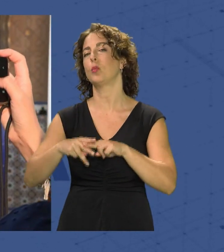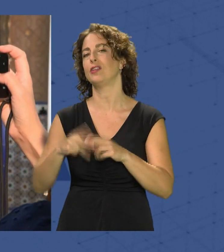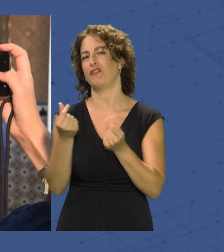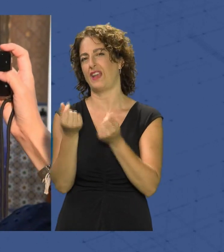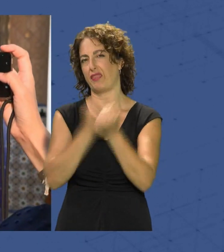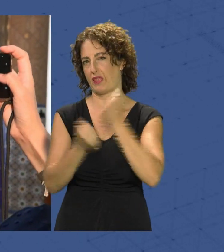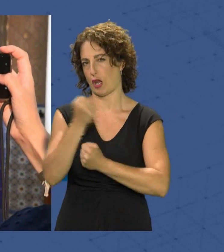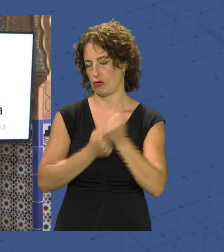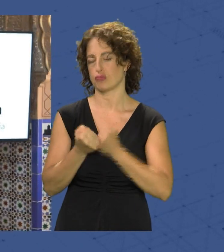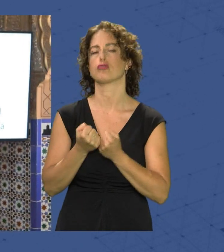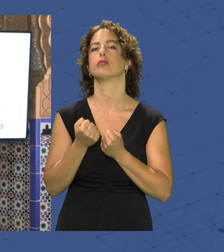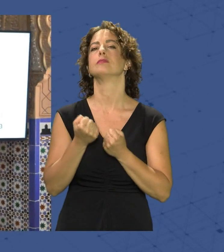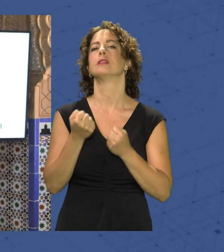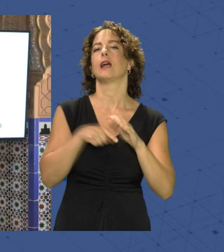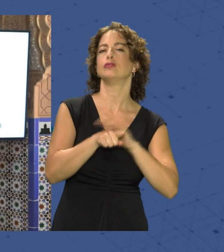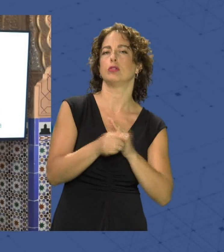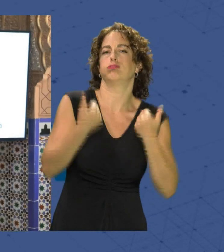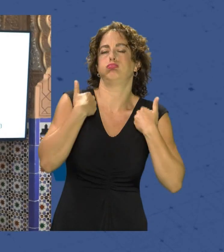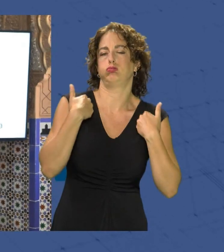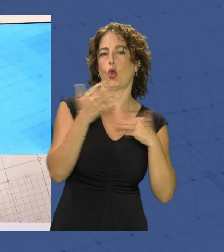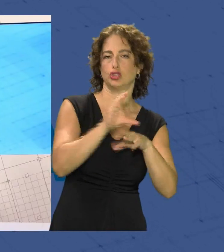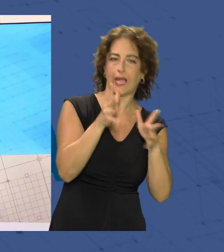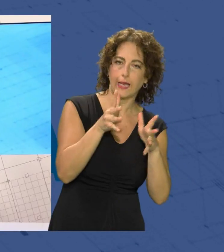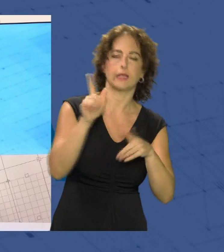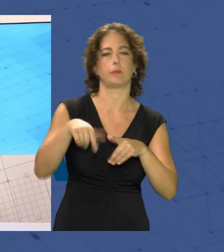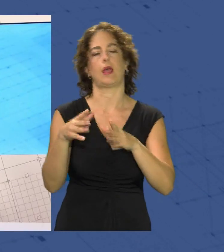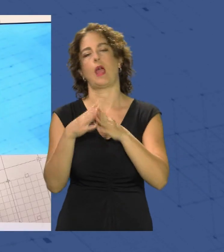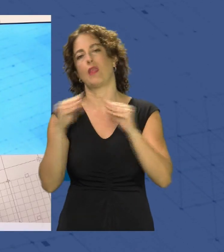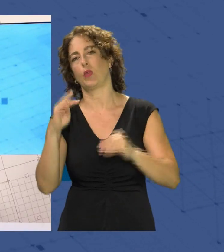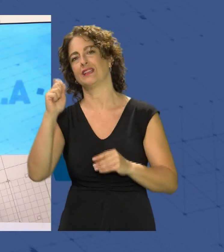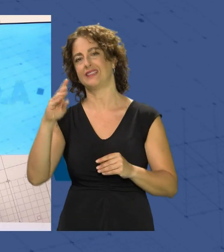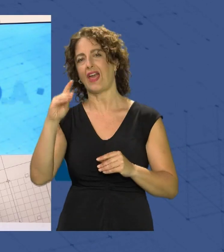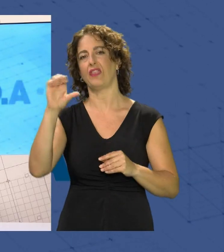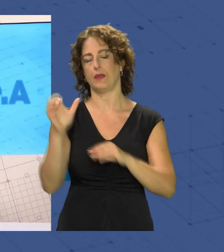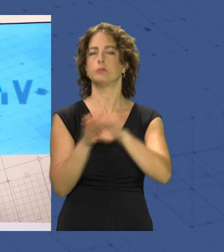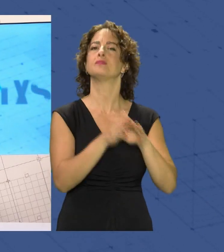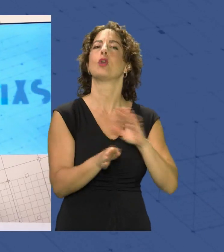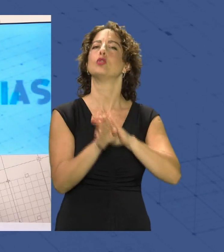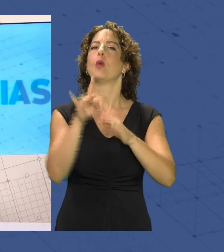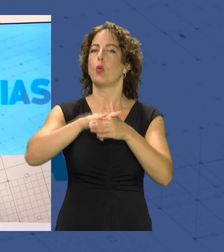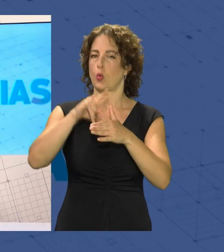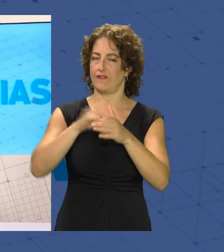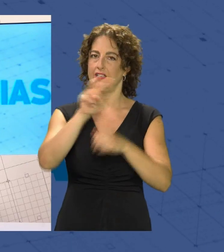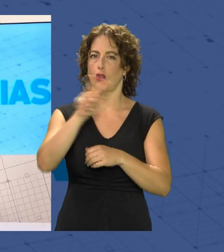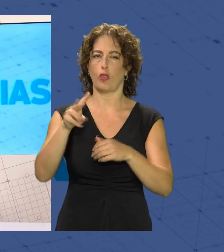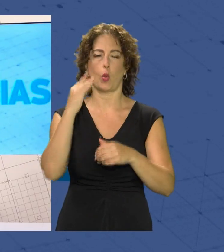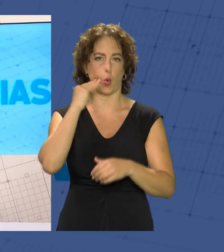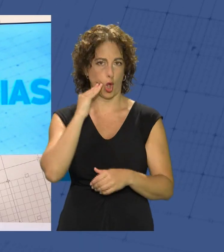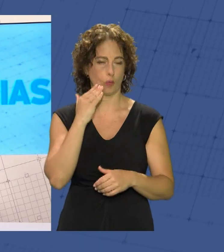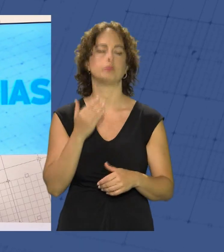que gestionarán Andalucía TRADE y la propia Consejería. Y seguimos con el lunes 22 de julio, en el que